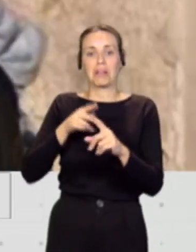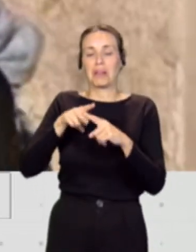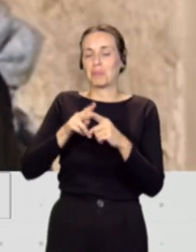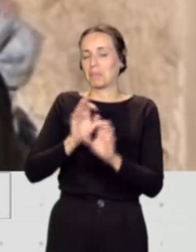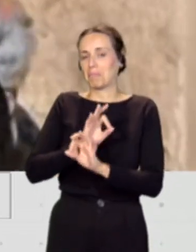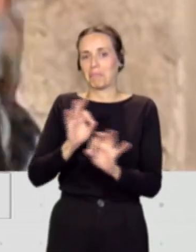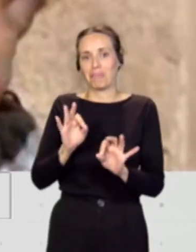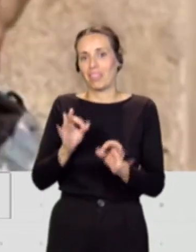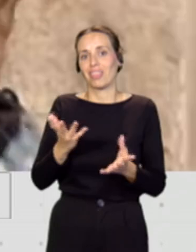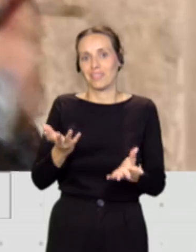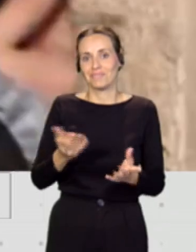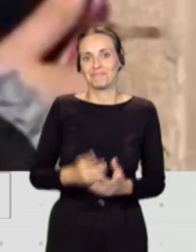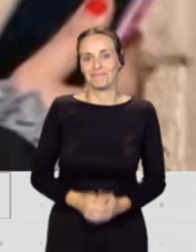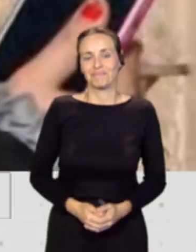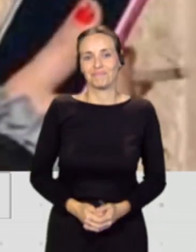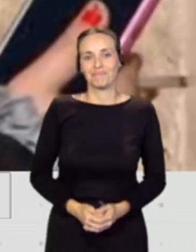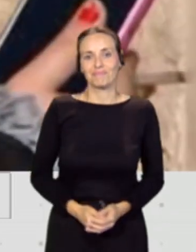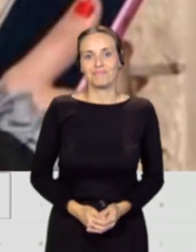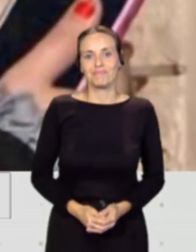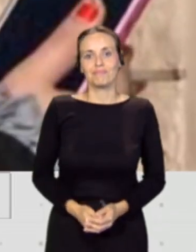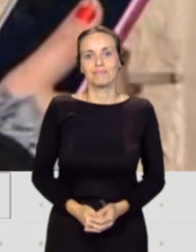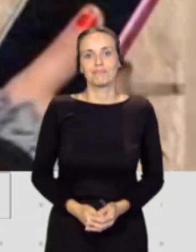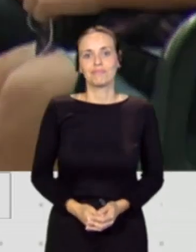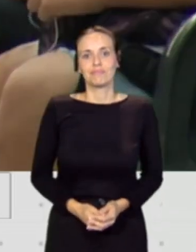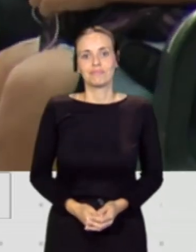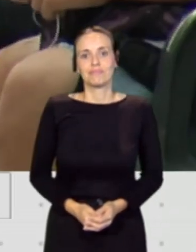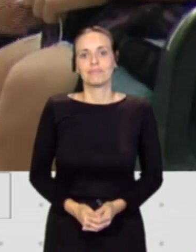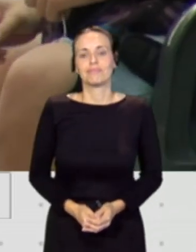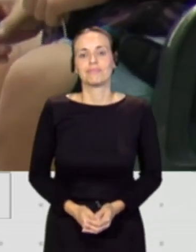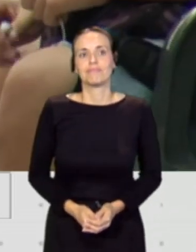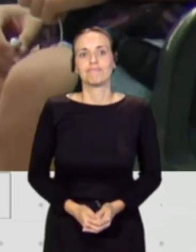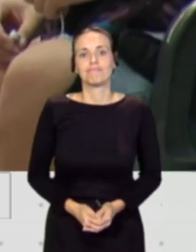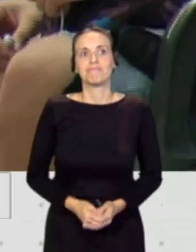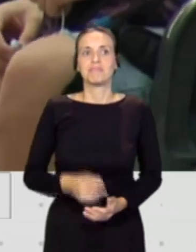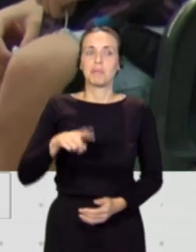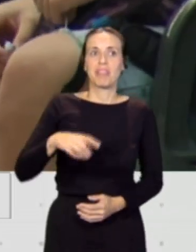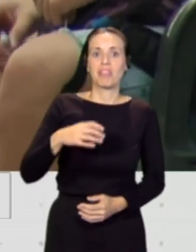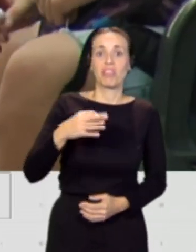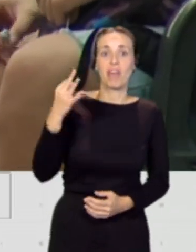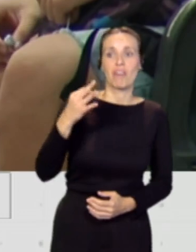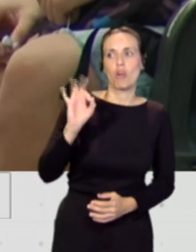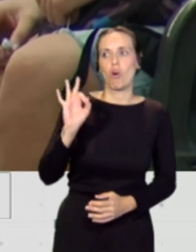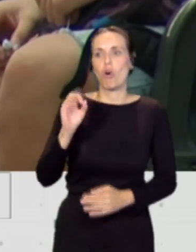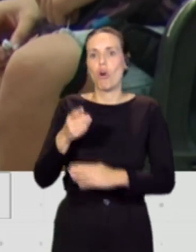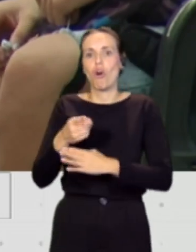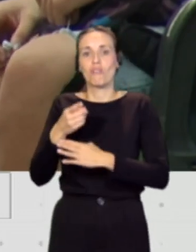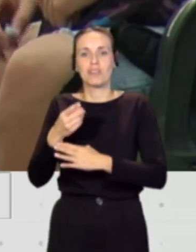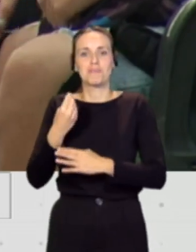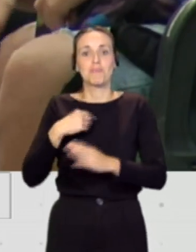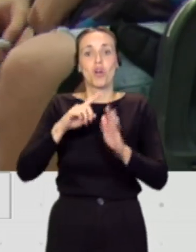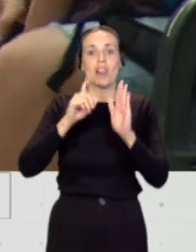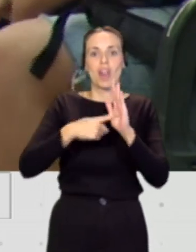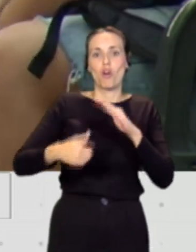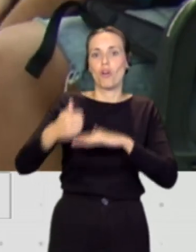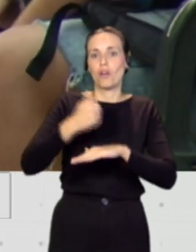herramientas. Yo creo que también hay una obligación, un deber obligación, vamos a decirlo así, que es poco conocido también en la Ley Orgánica de